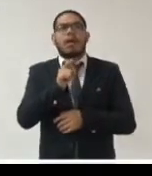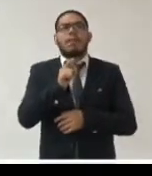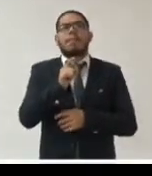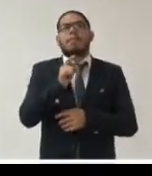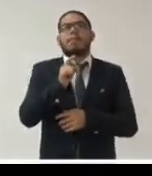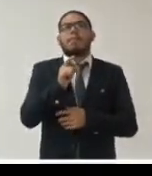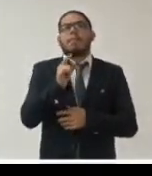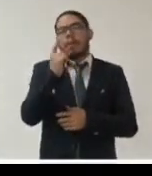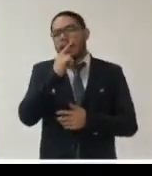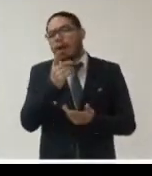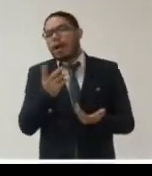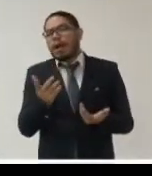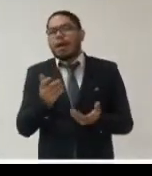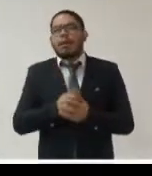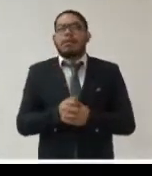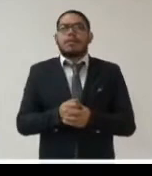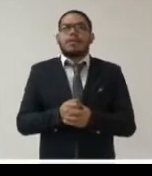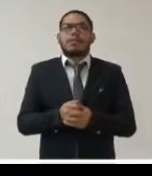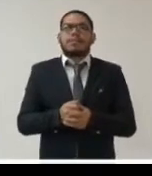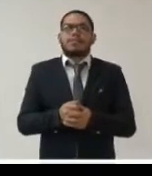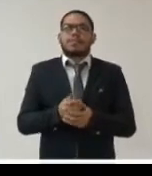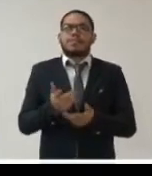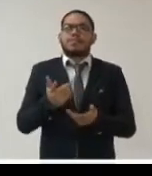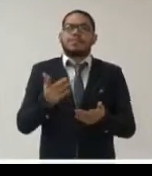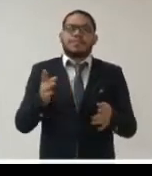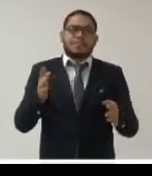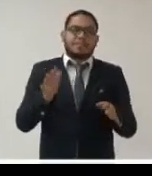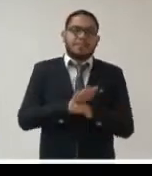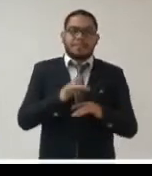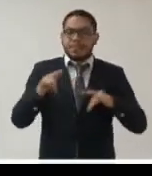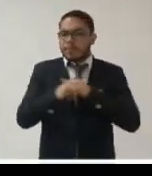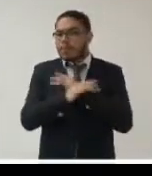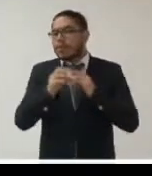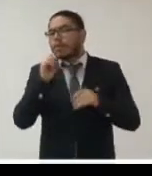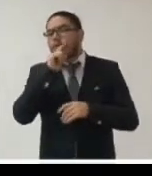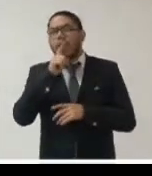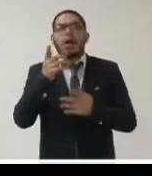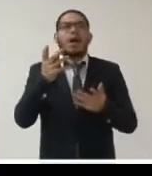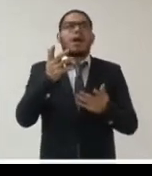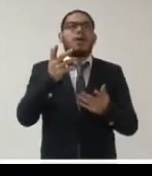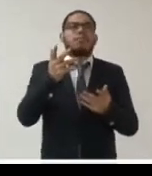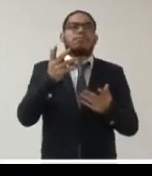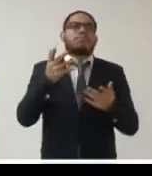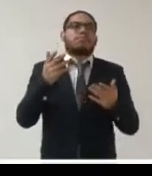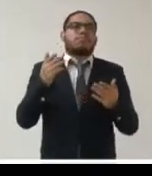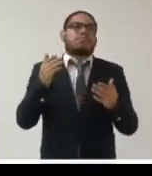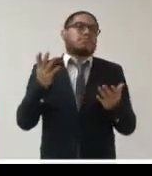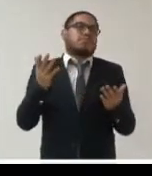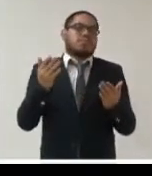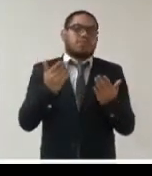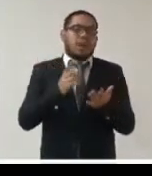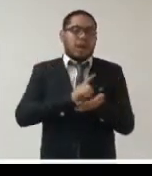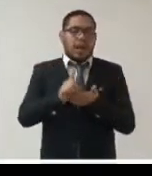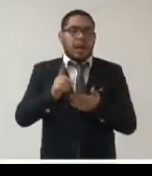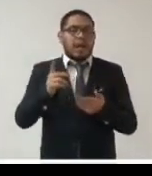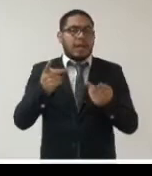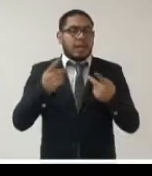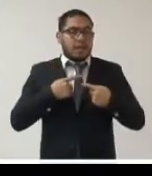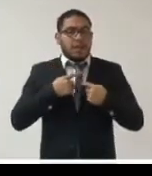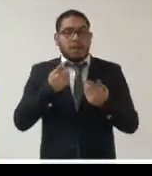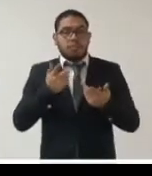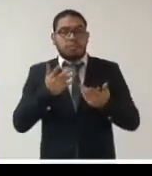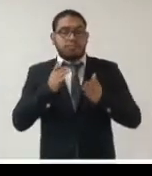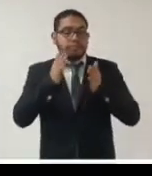regular el tránsito en la ciudad en el momento en que estuvieron restringidas restringidos estos derechos fundamentales